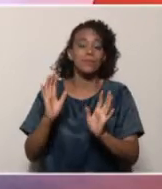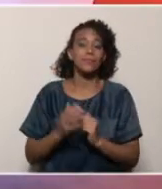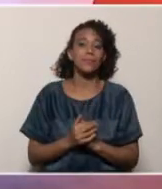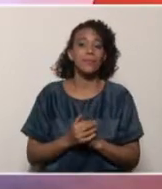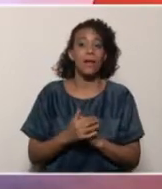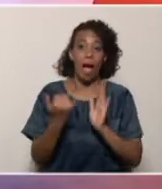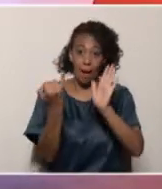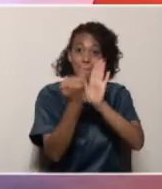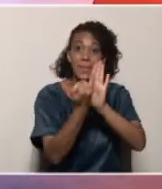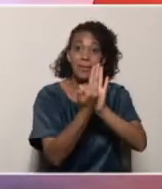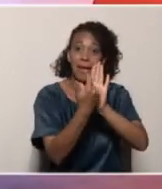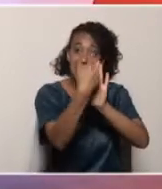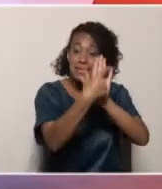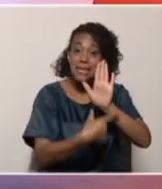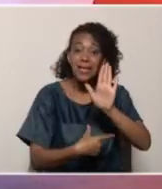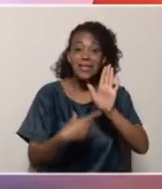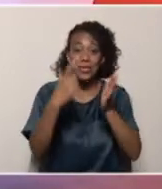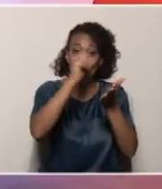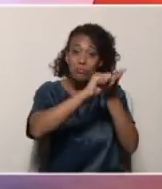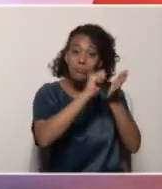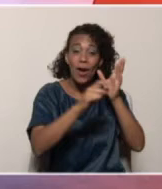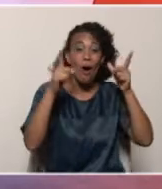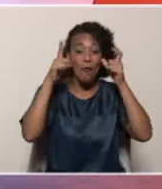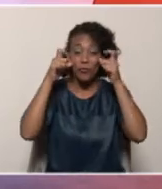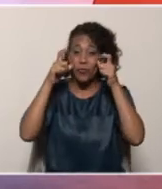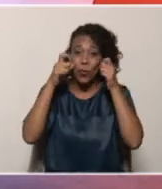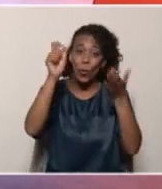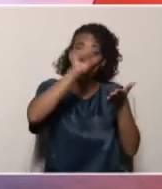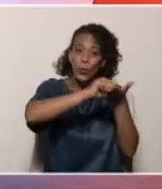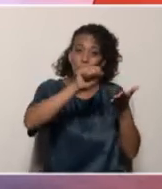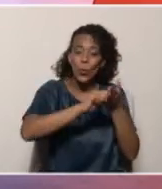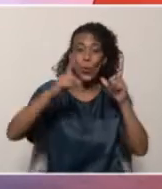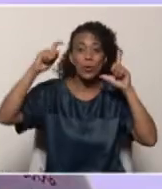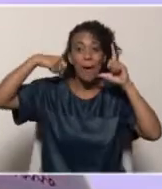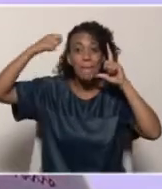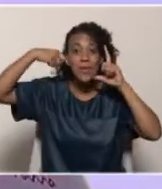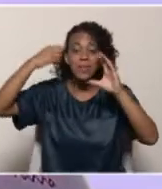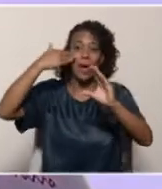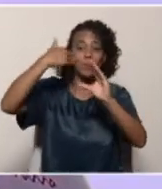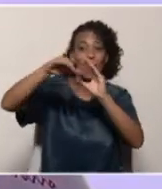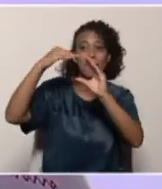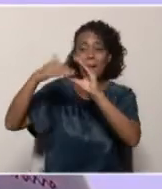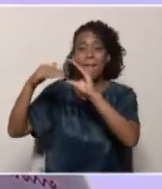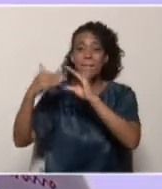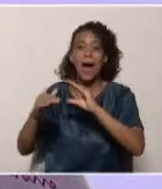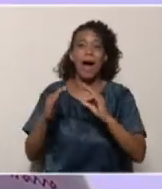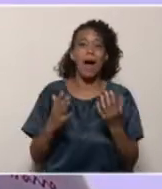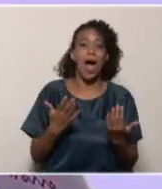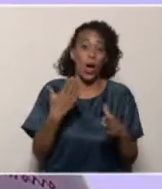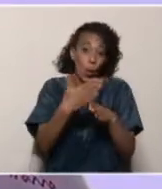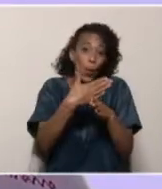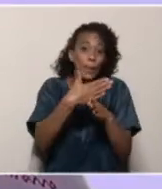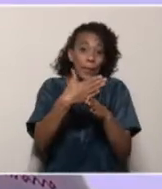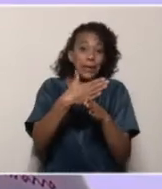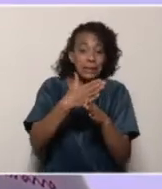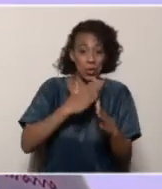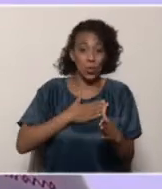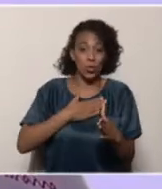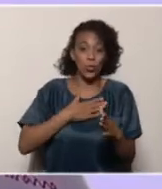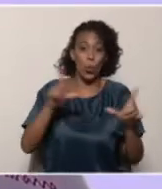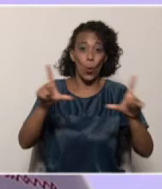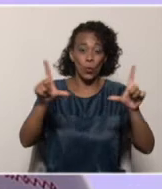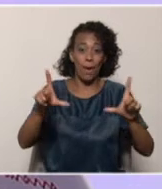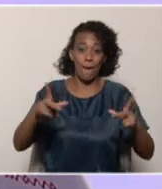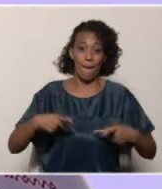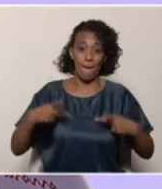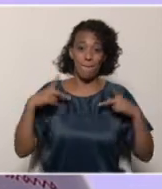evidencia de esos registros, fotografías, videos que pueden enviar a través de las redes sociales, es compartirlas con todos nosotros a